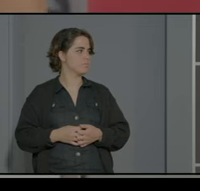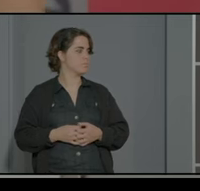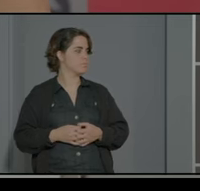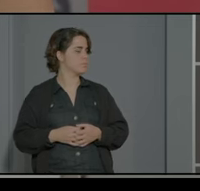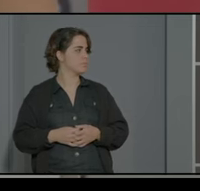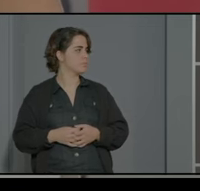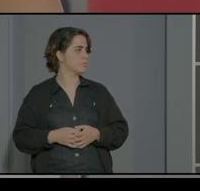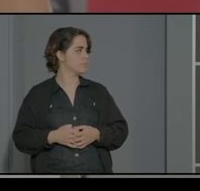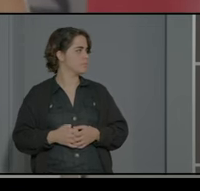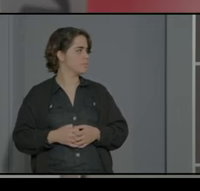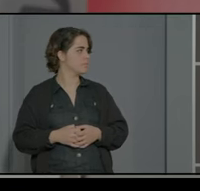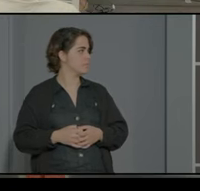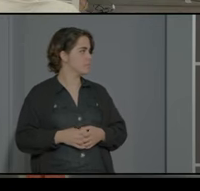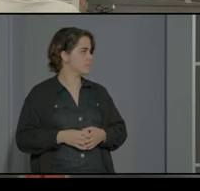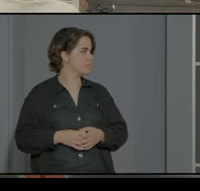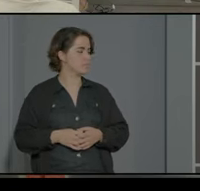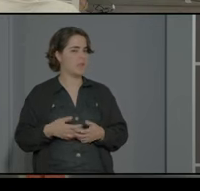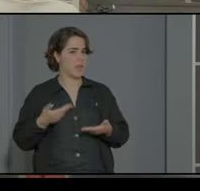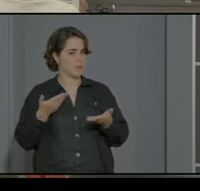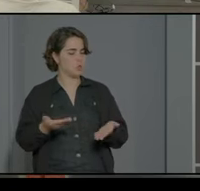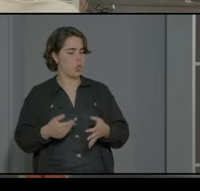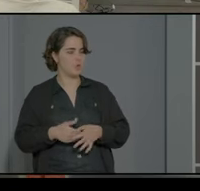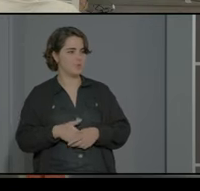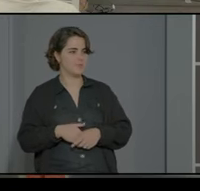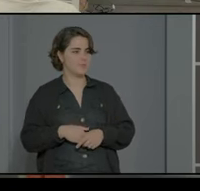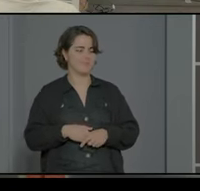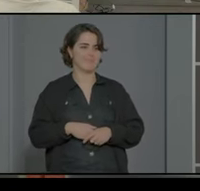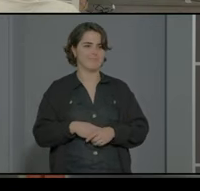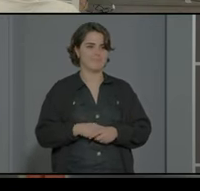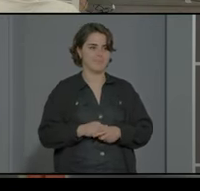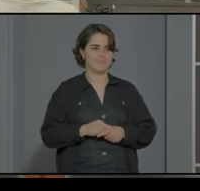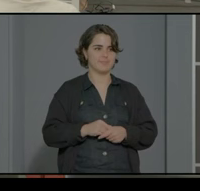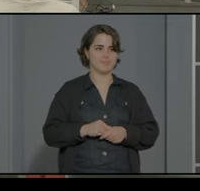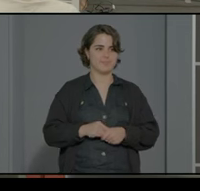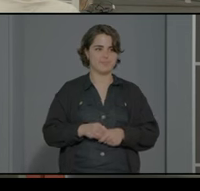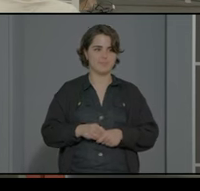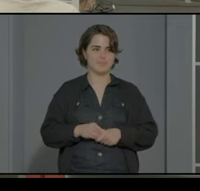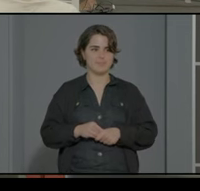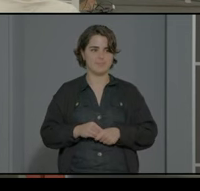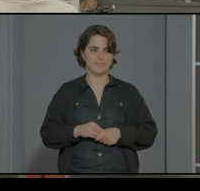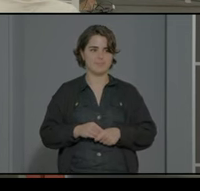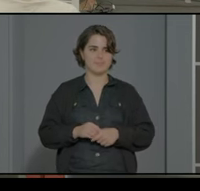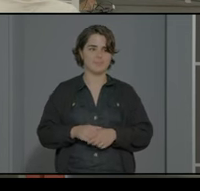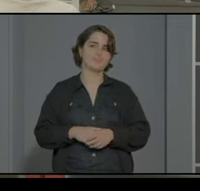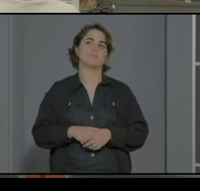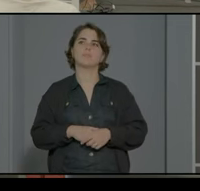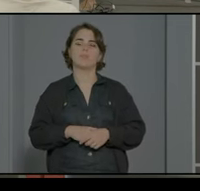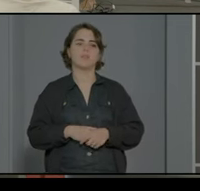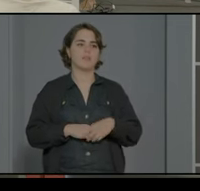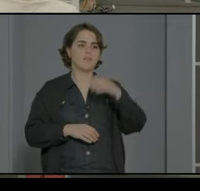yo no soy milenium ni muy hay unos lechita hacia abajo ah vale la había dado justo a otra podía haber sido